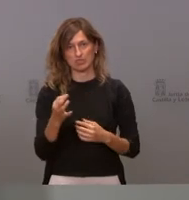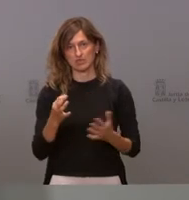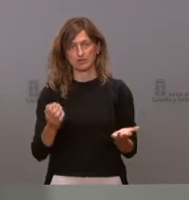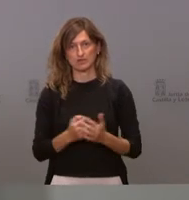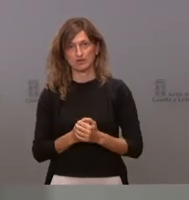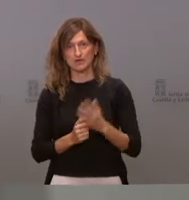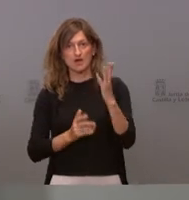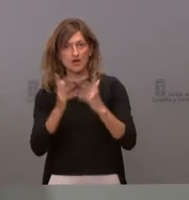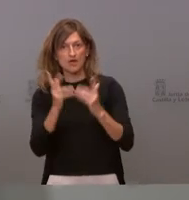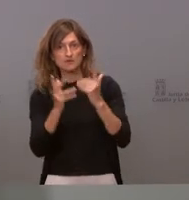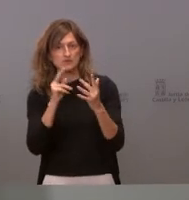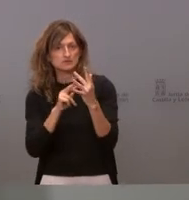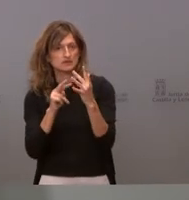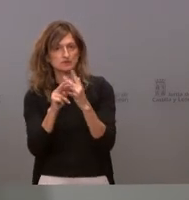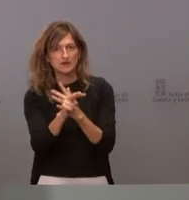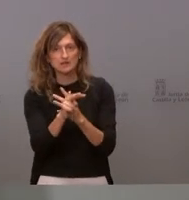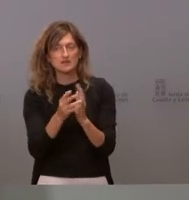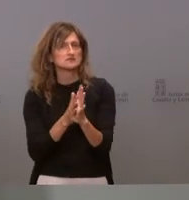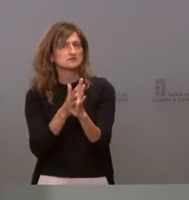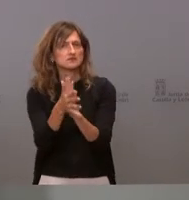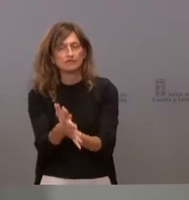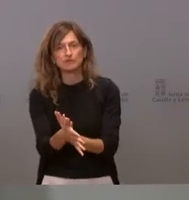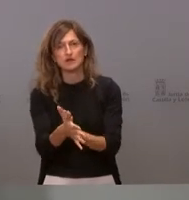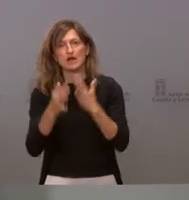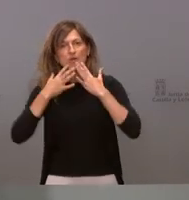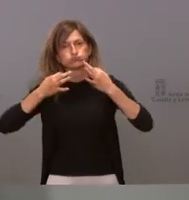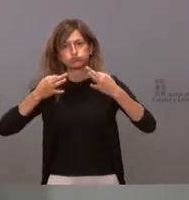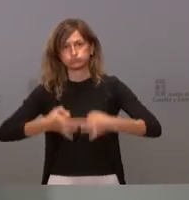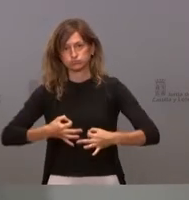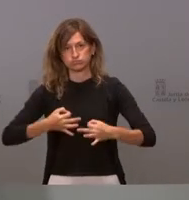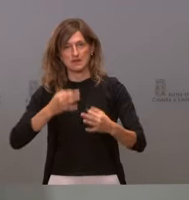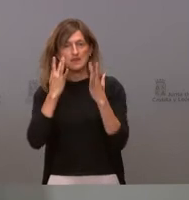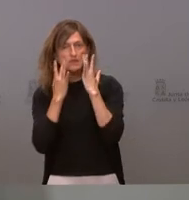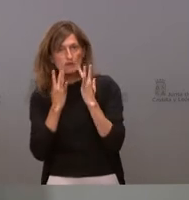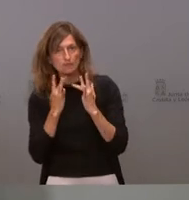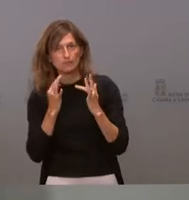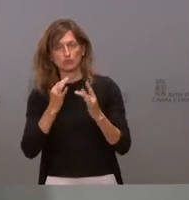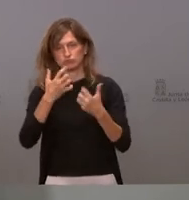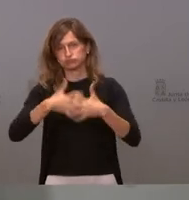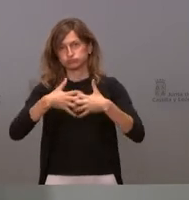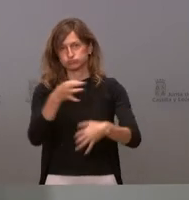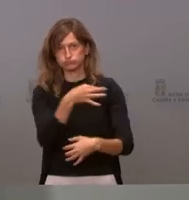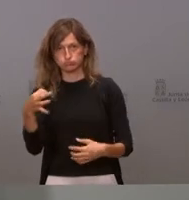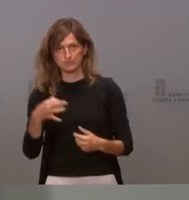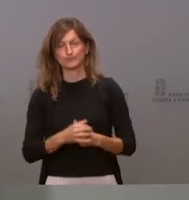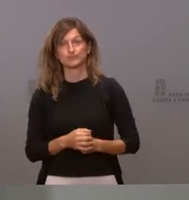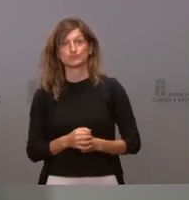Administración transparente es una Administración que es garantía de limpieza y de eficiencia. Por eso,